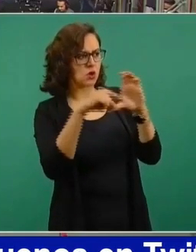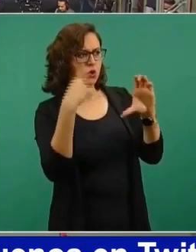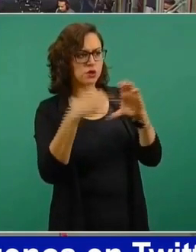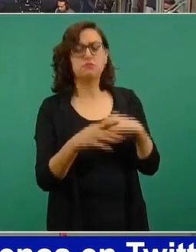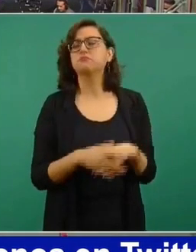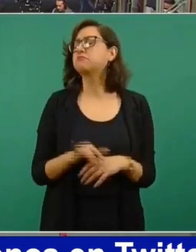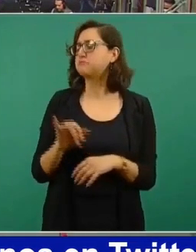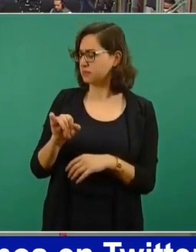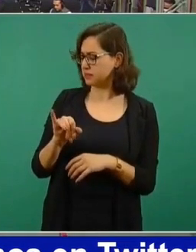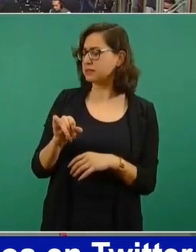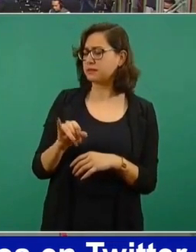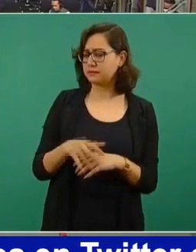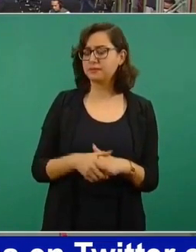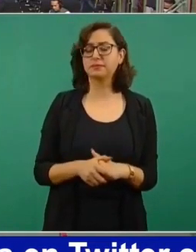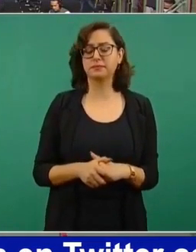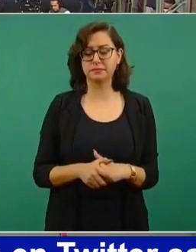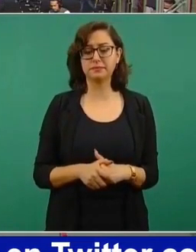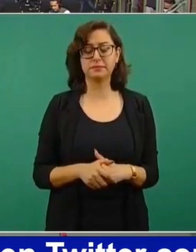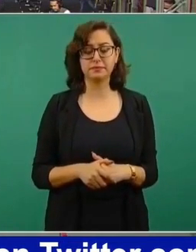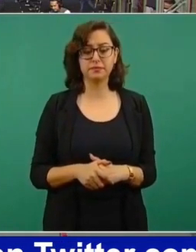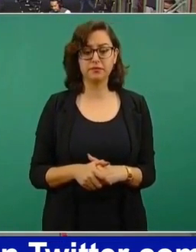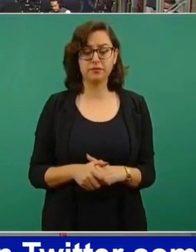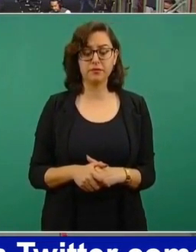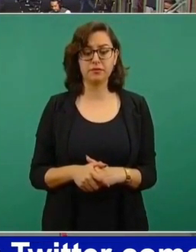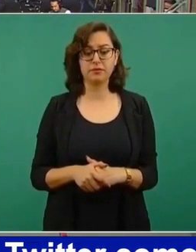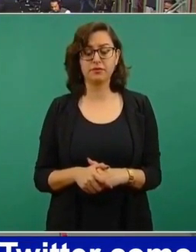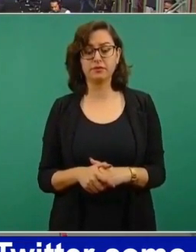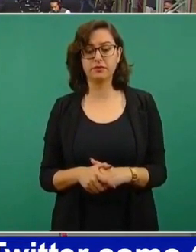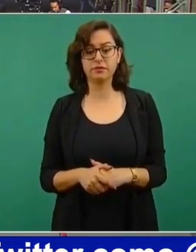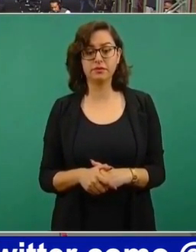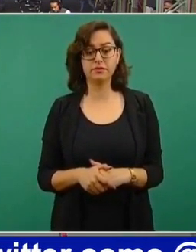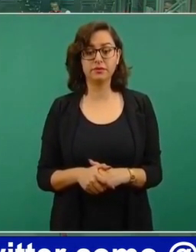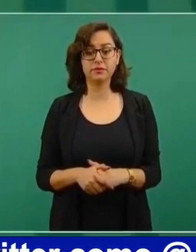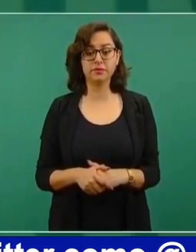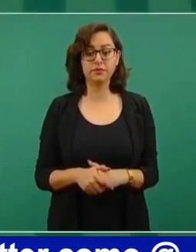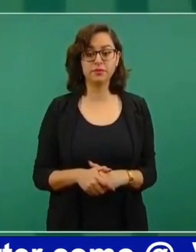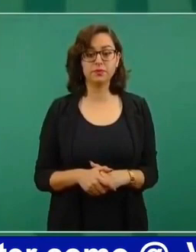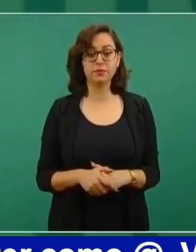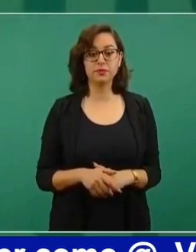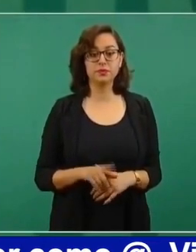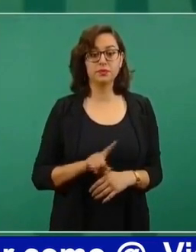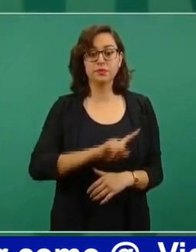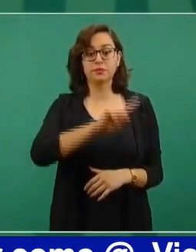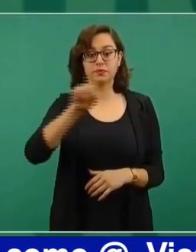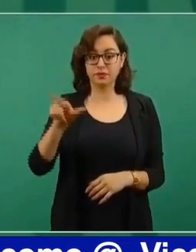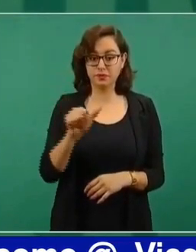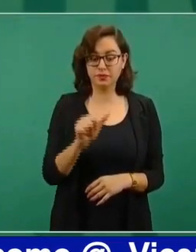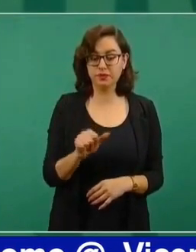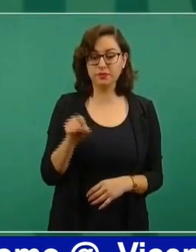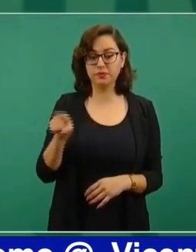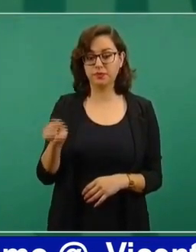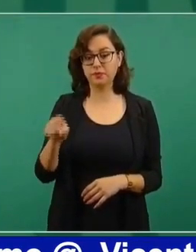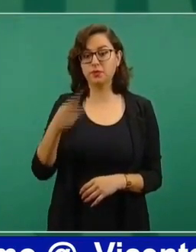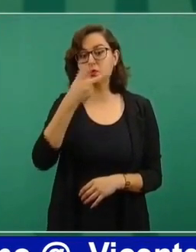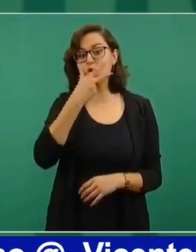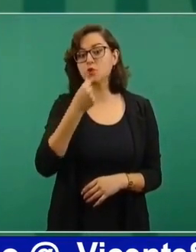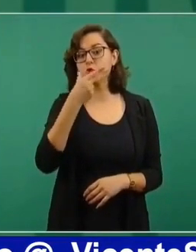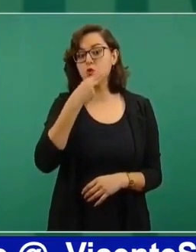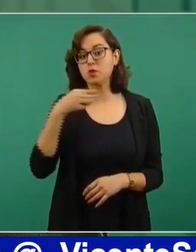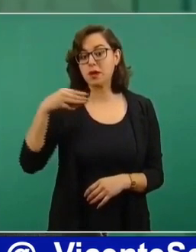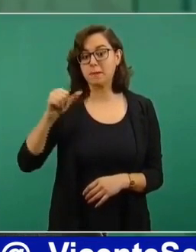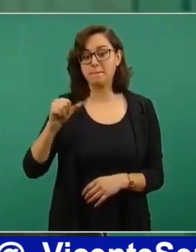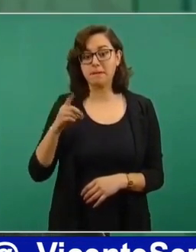En el caso de Madrazo, cuando las cajas,